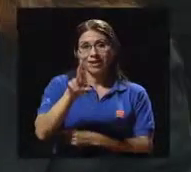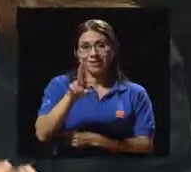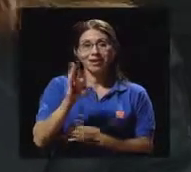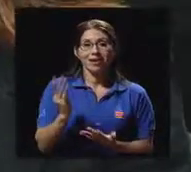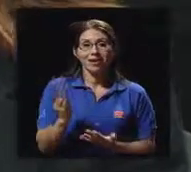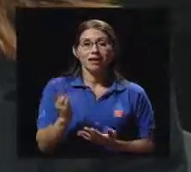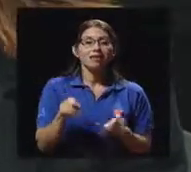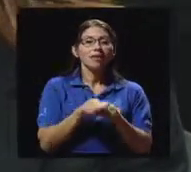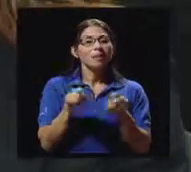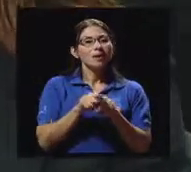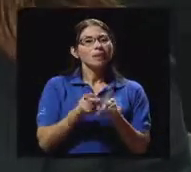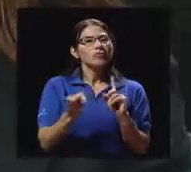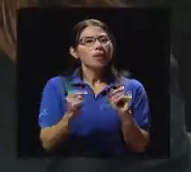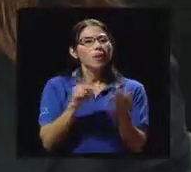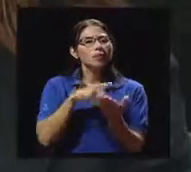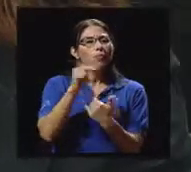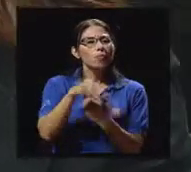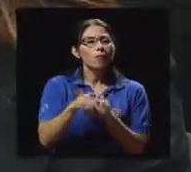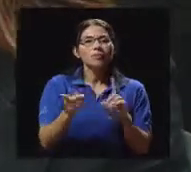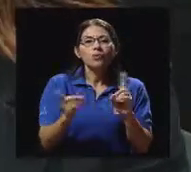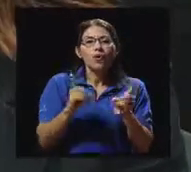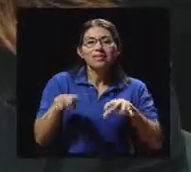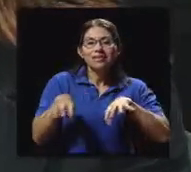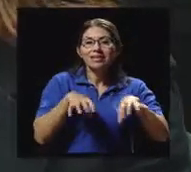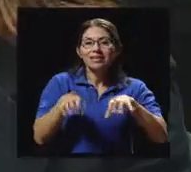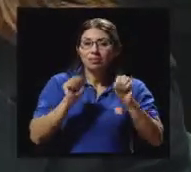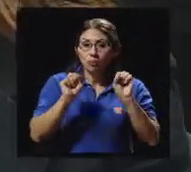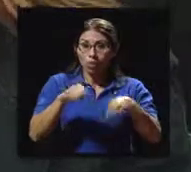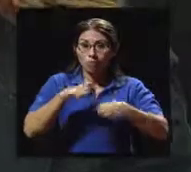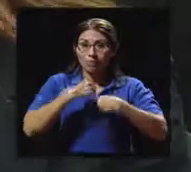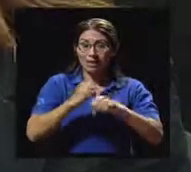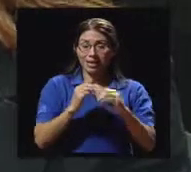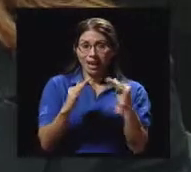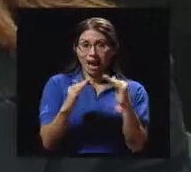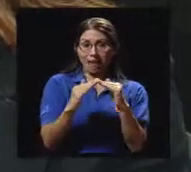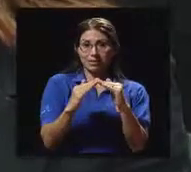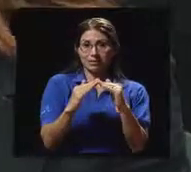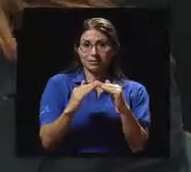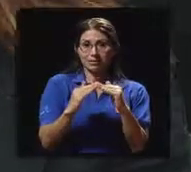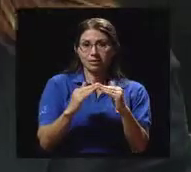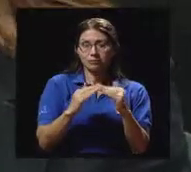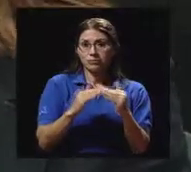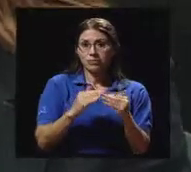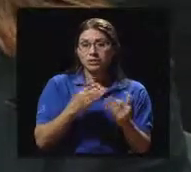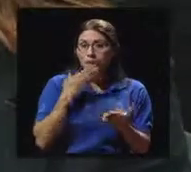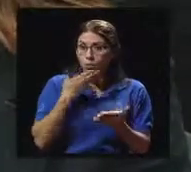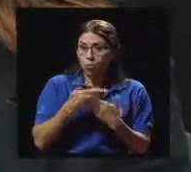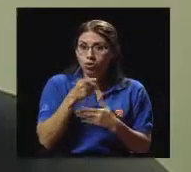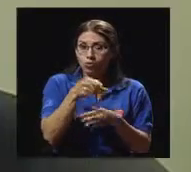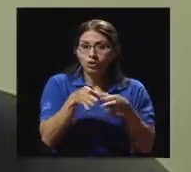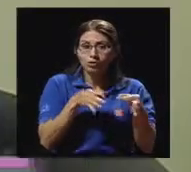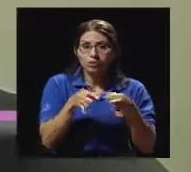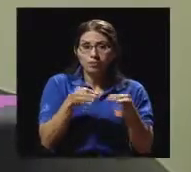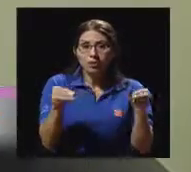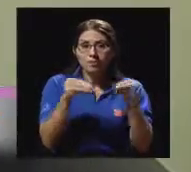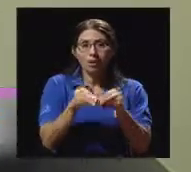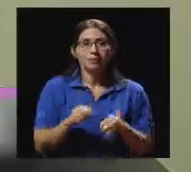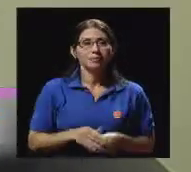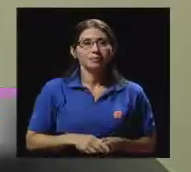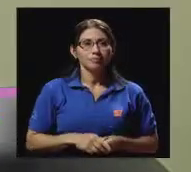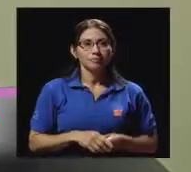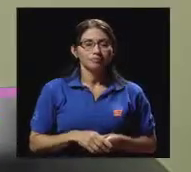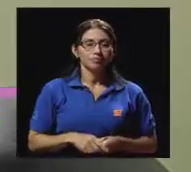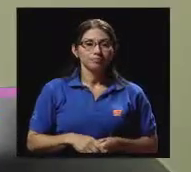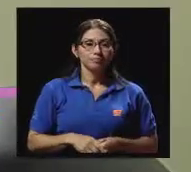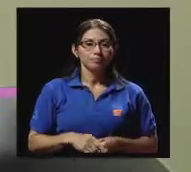programas o qué actividades podríamos hacer desde nuestra casa. Sería recomendable que usted nos explique más. Entonces,